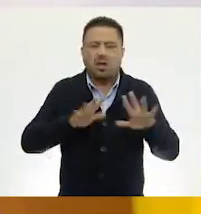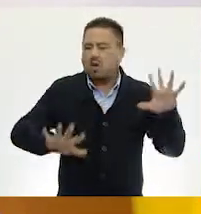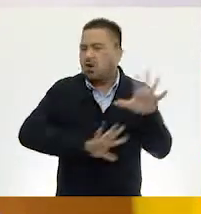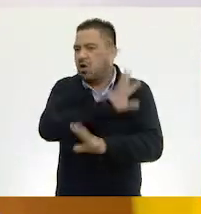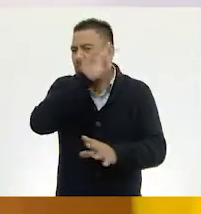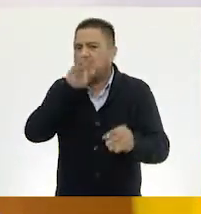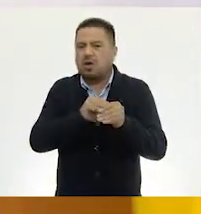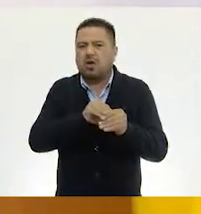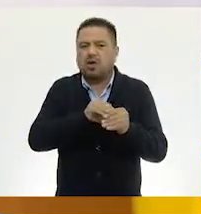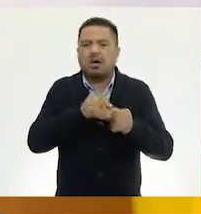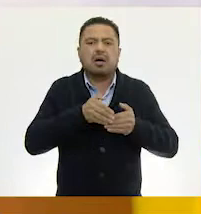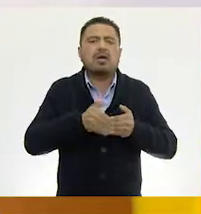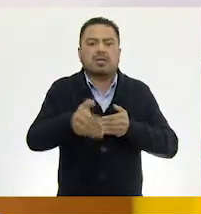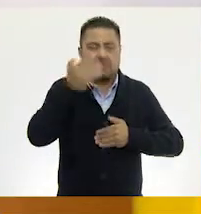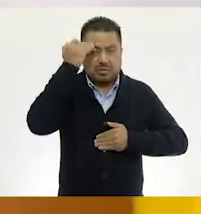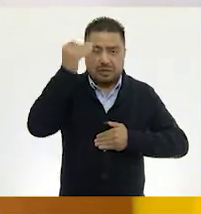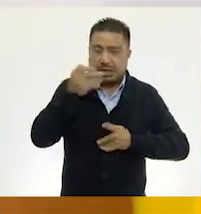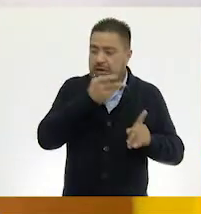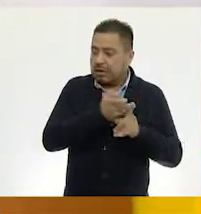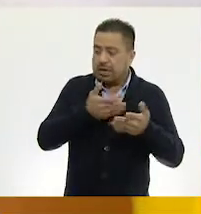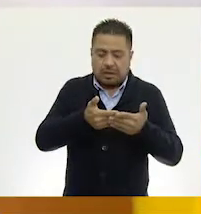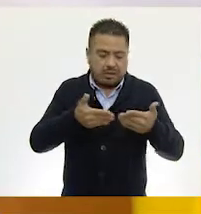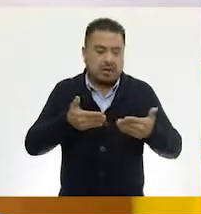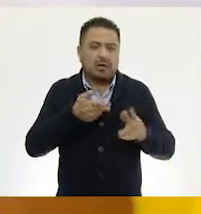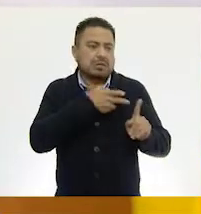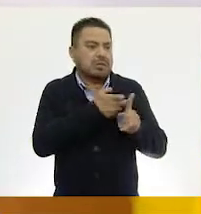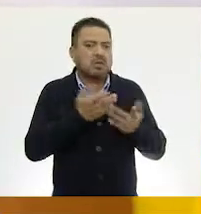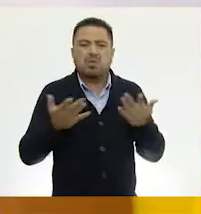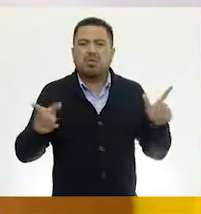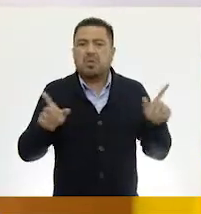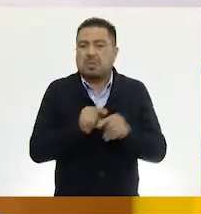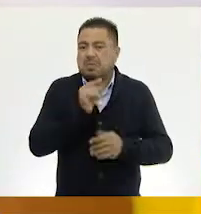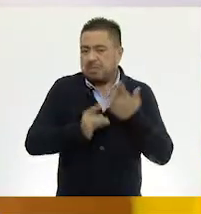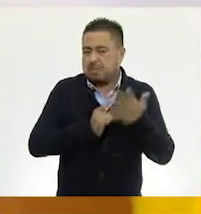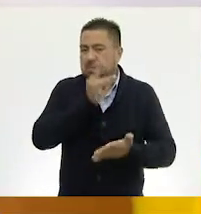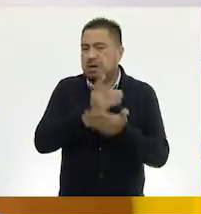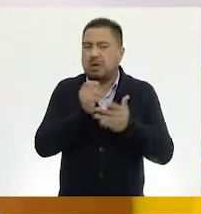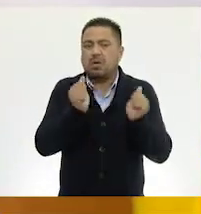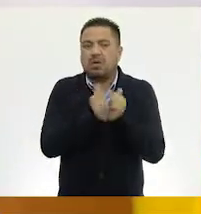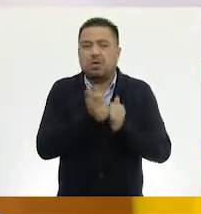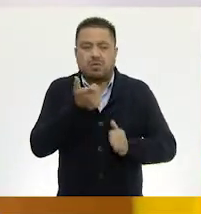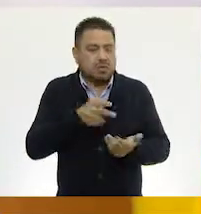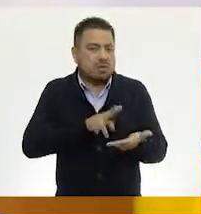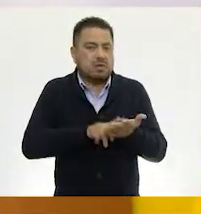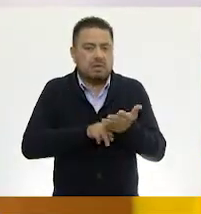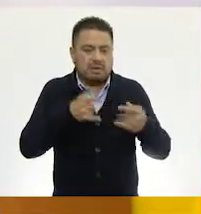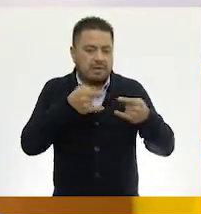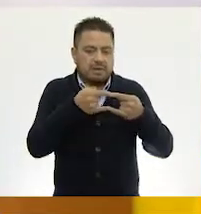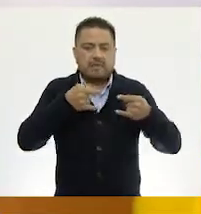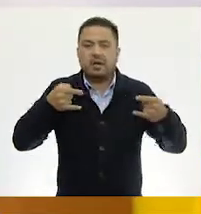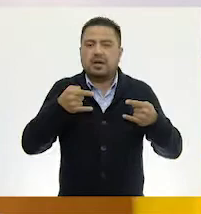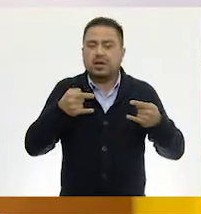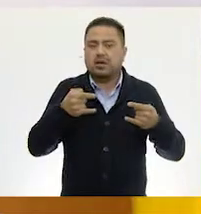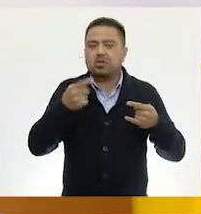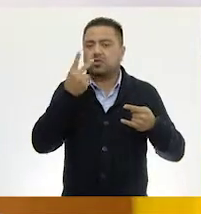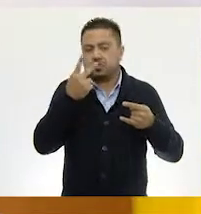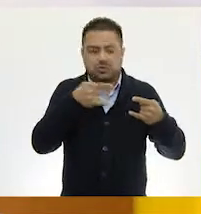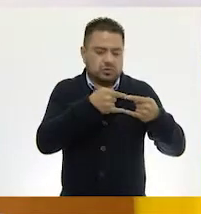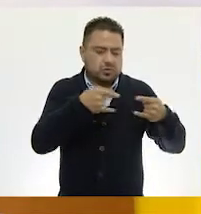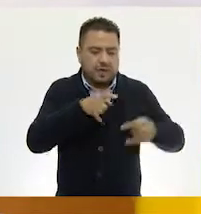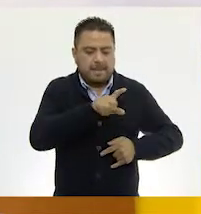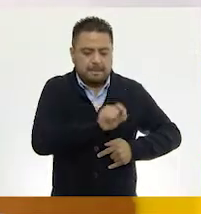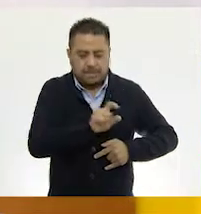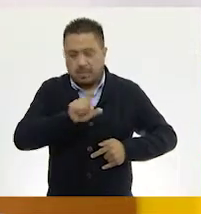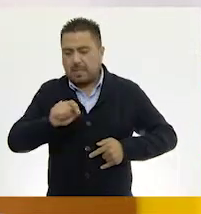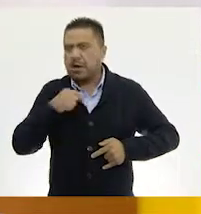ha vendido en un cierto periodo de tiempo. Entonces, ella se quedó solamente con las cantidades y billetes de, dos billetes de 20